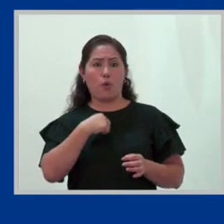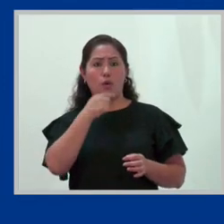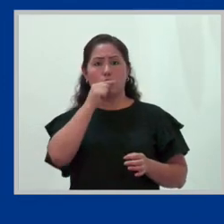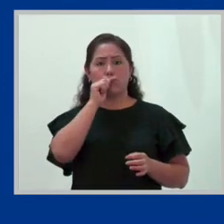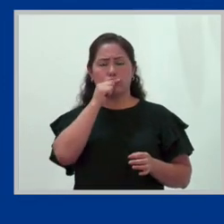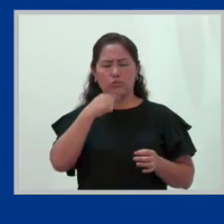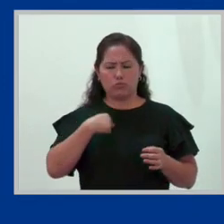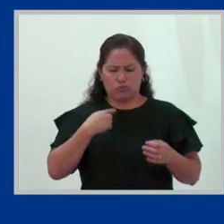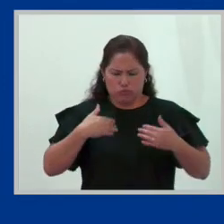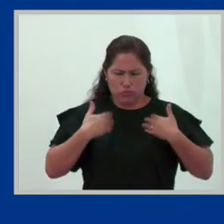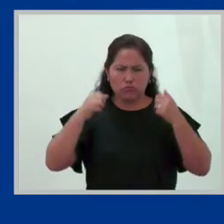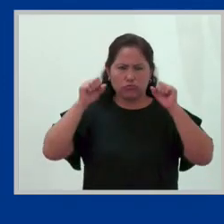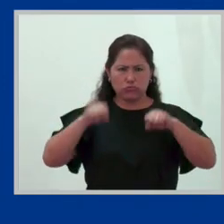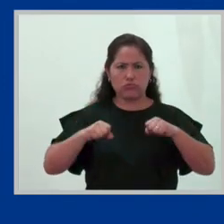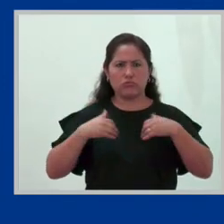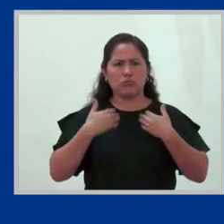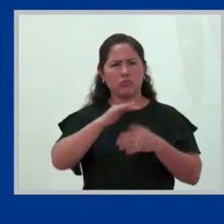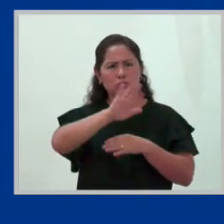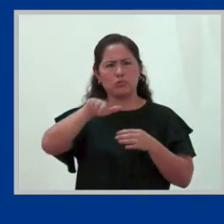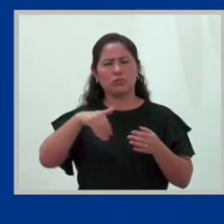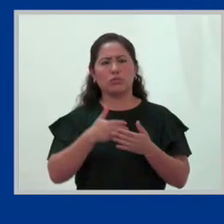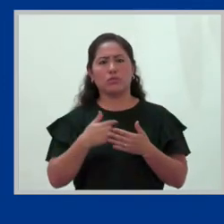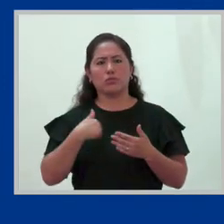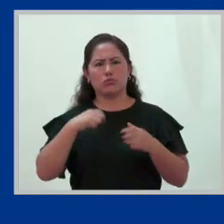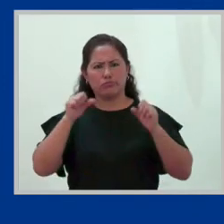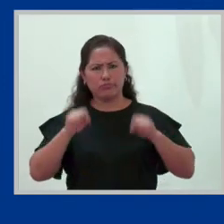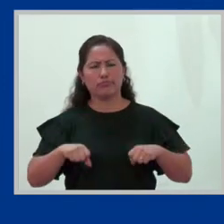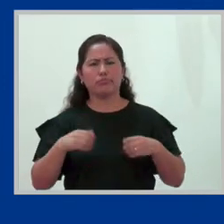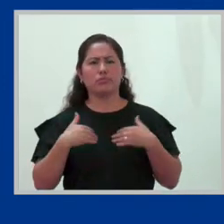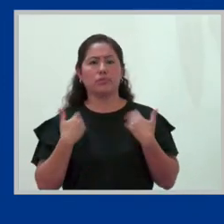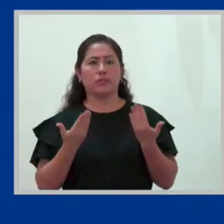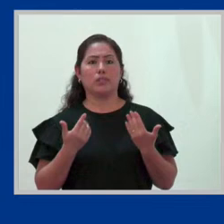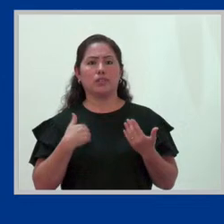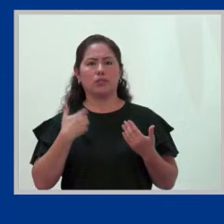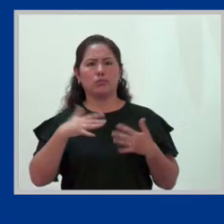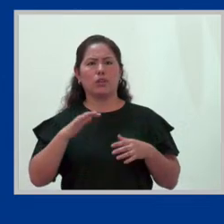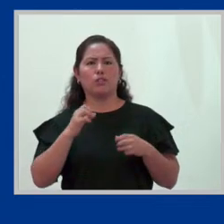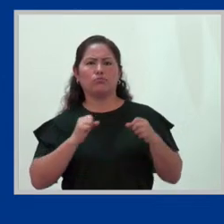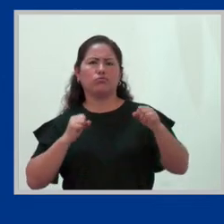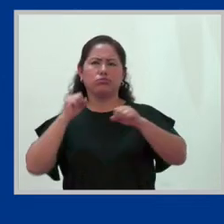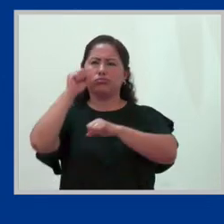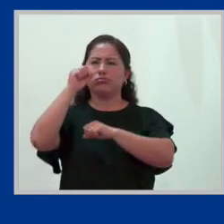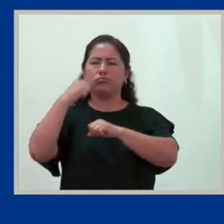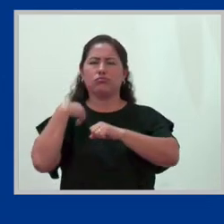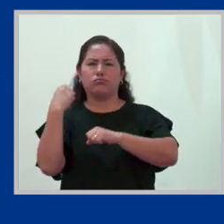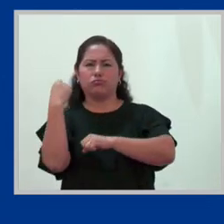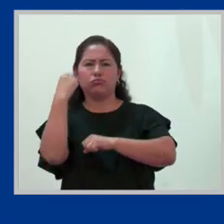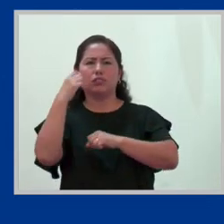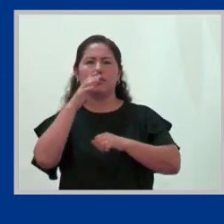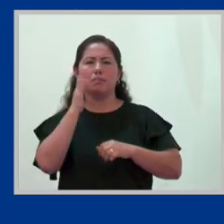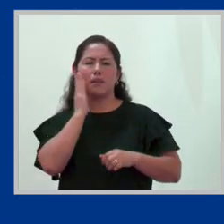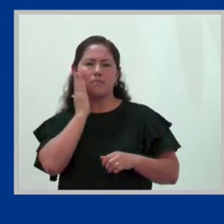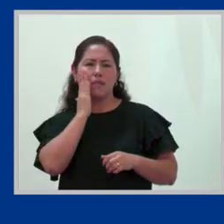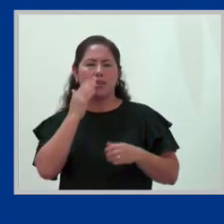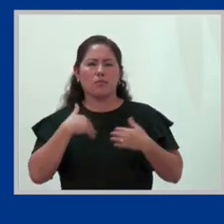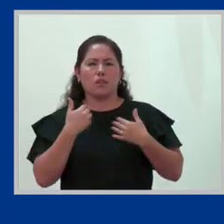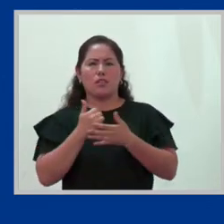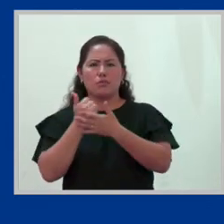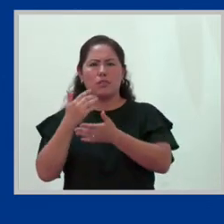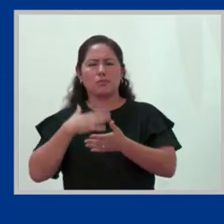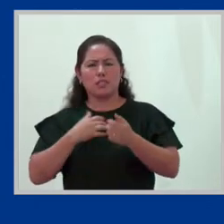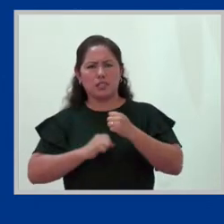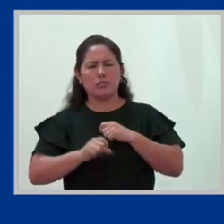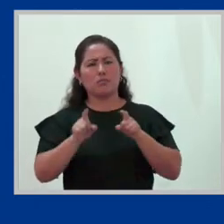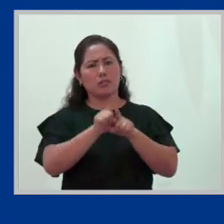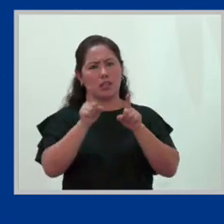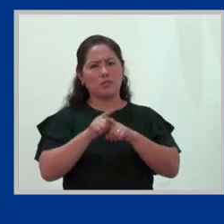lo puedo todo. Yo puedo ser supermamá en casa, puedo estar presente en la vida de mis hijos y también puedo